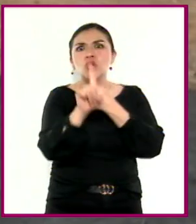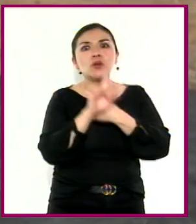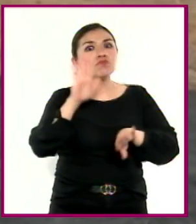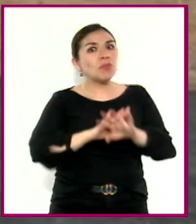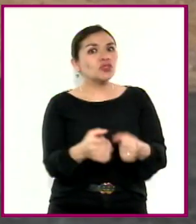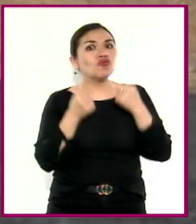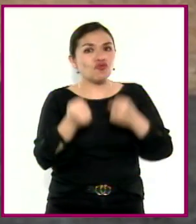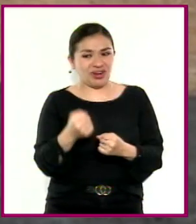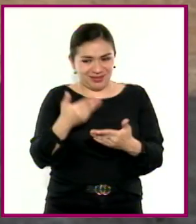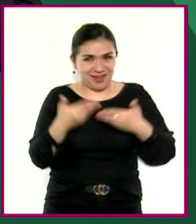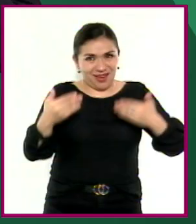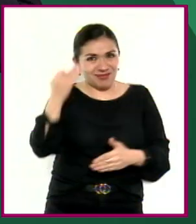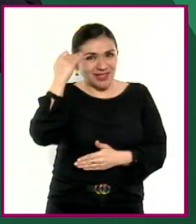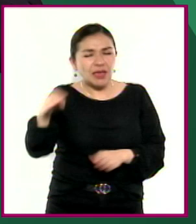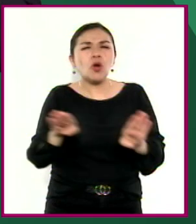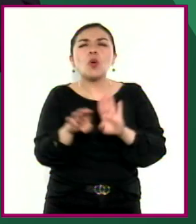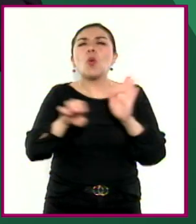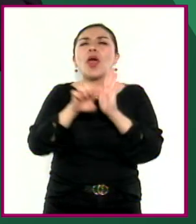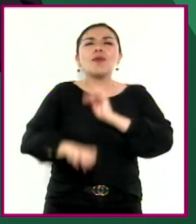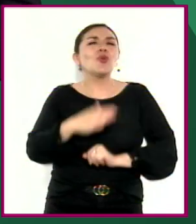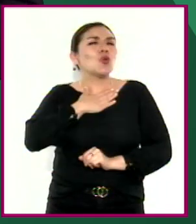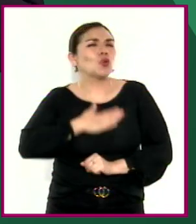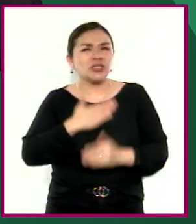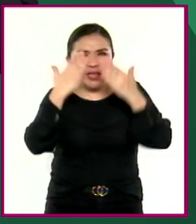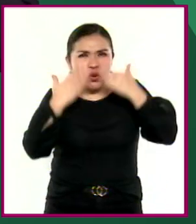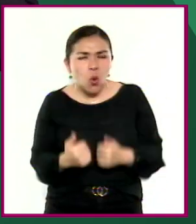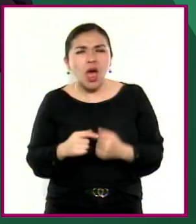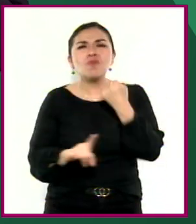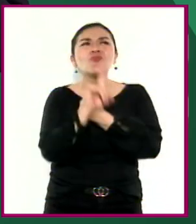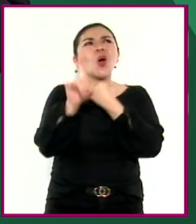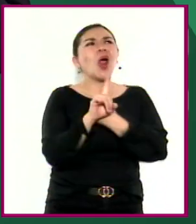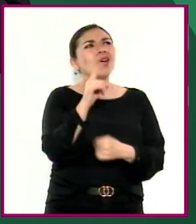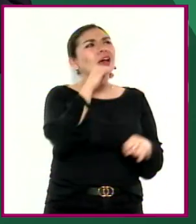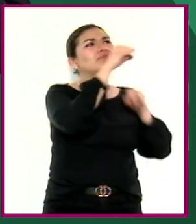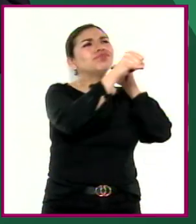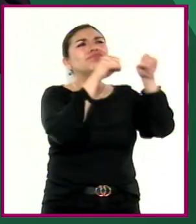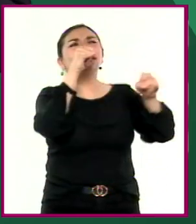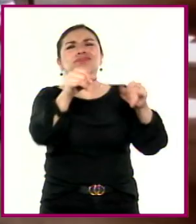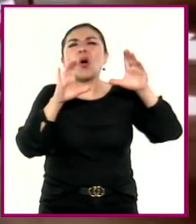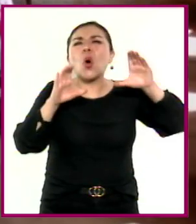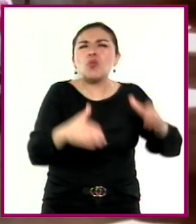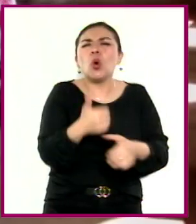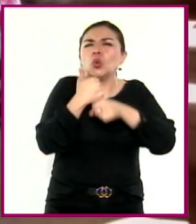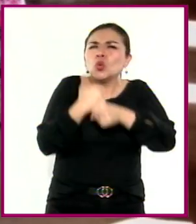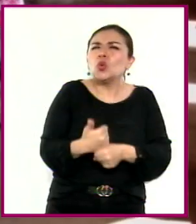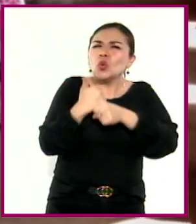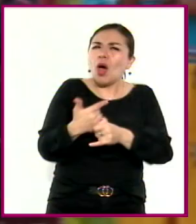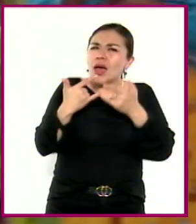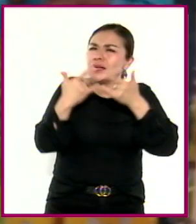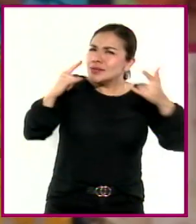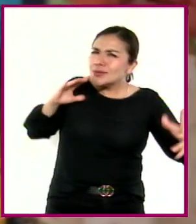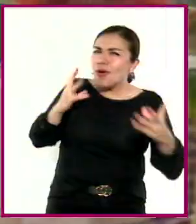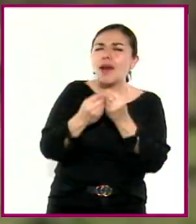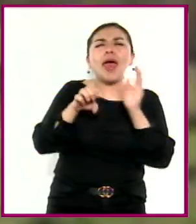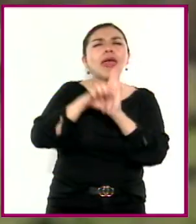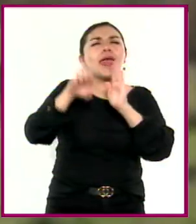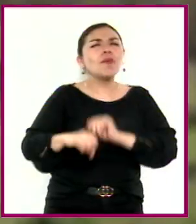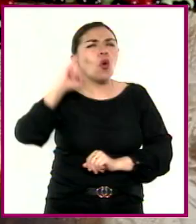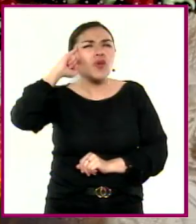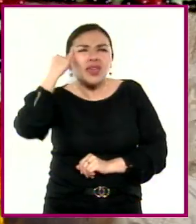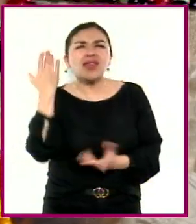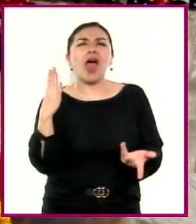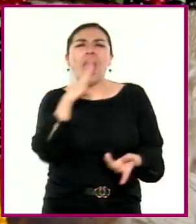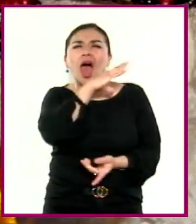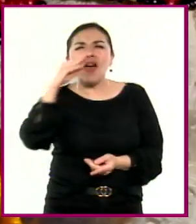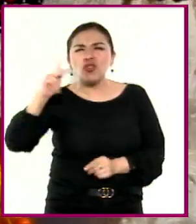problemáticas de nuestros tiempos, como la injusticia que aqueja a personas y comunidades vulneradas históricamente, como los pueblos